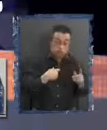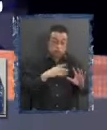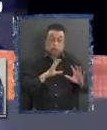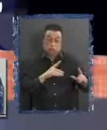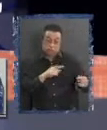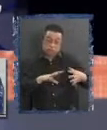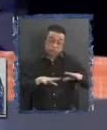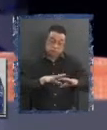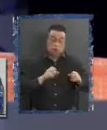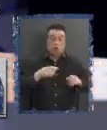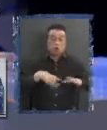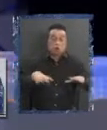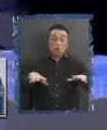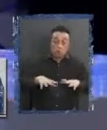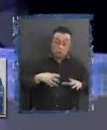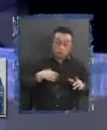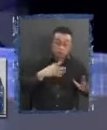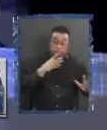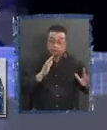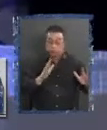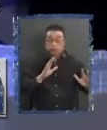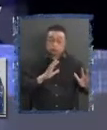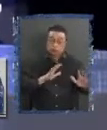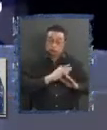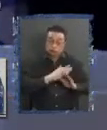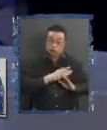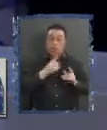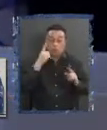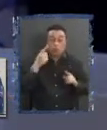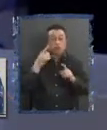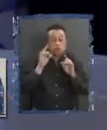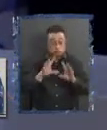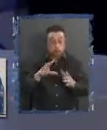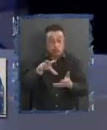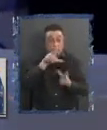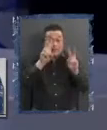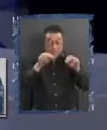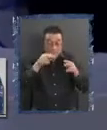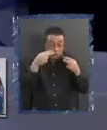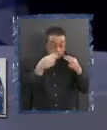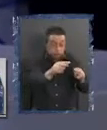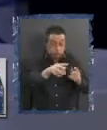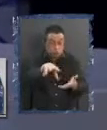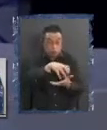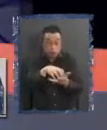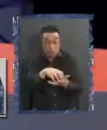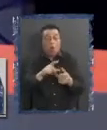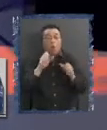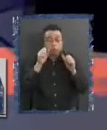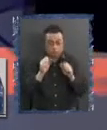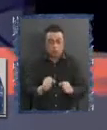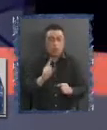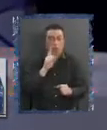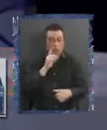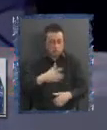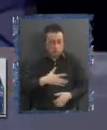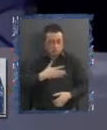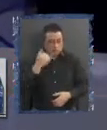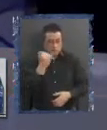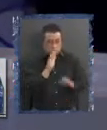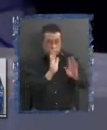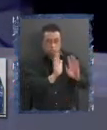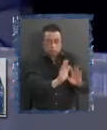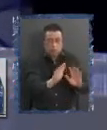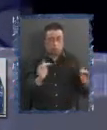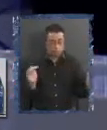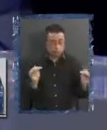bajo situaciones extremas, pero sí me parece que en aquellos temas que son propios de los pueblos, puede perfectamente haber un nivel de autonomía que sea compatible